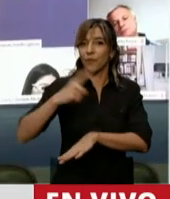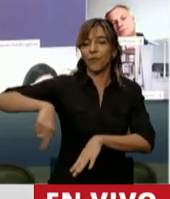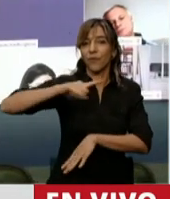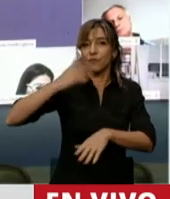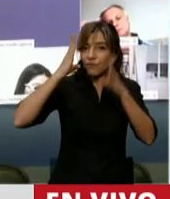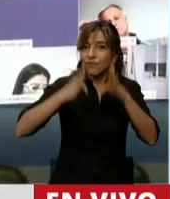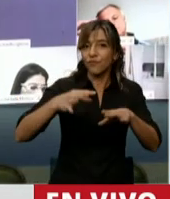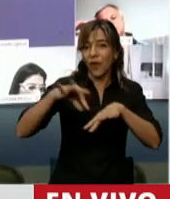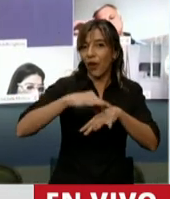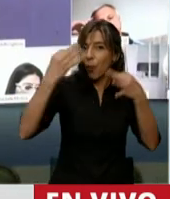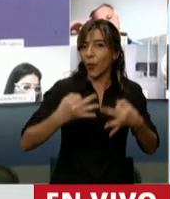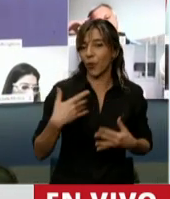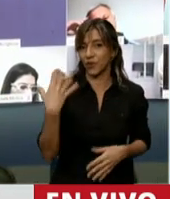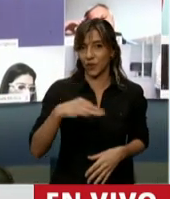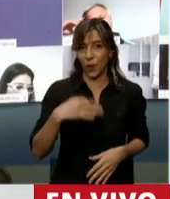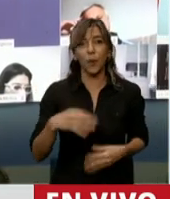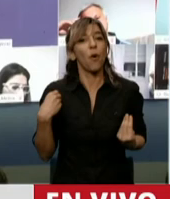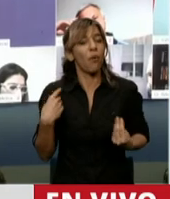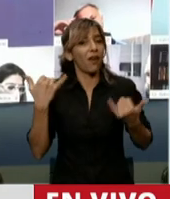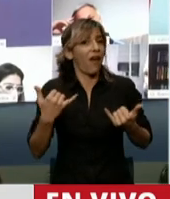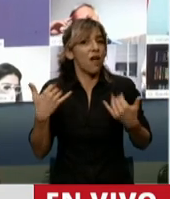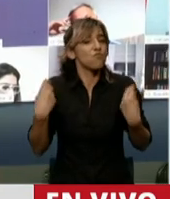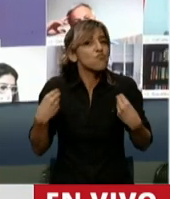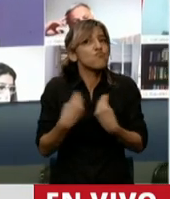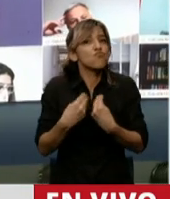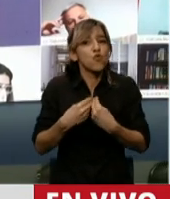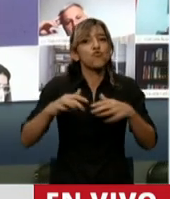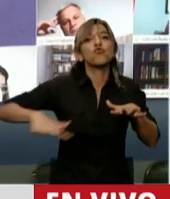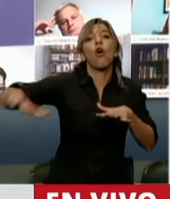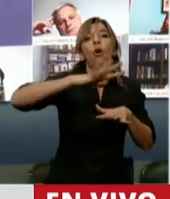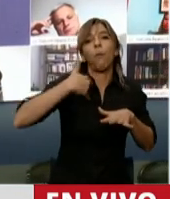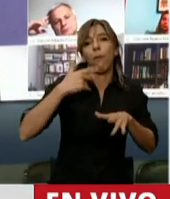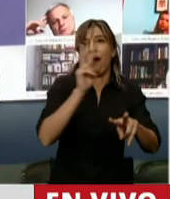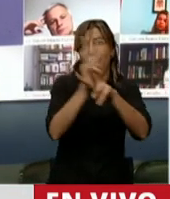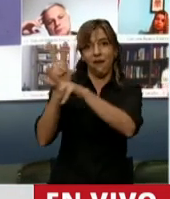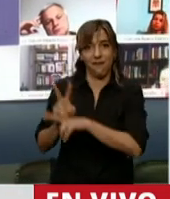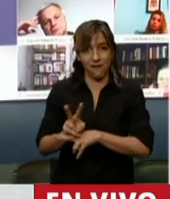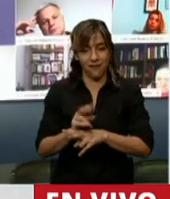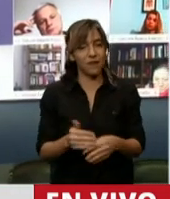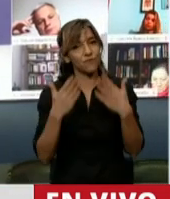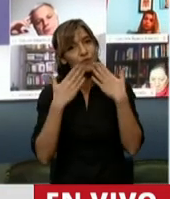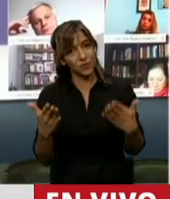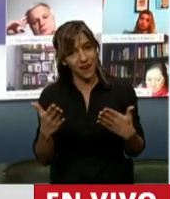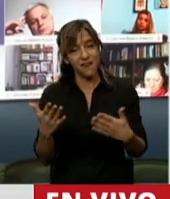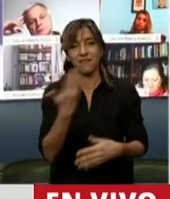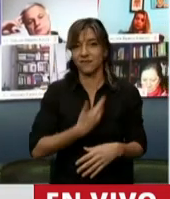compuesto por humedales. Muchas gracias, señor Presidente y muchas gracias, señor Jefe de Gabinete.